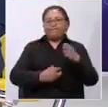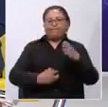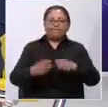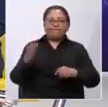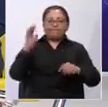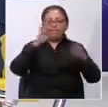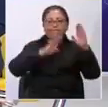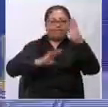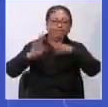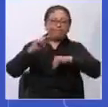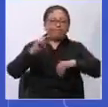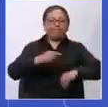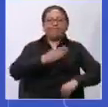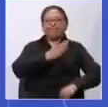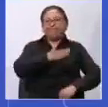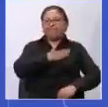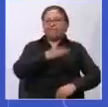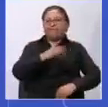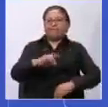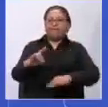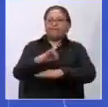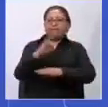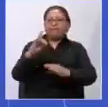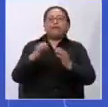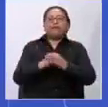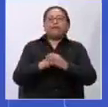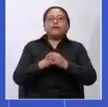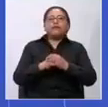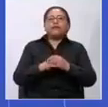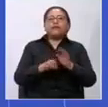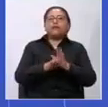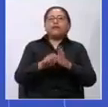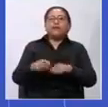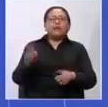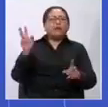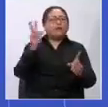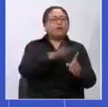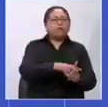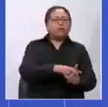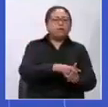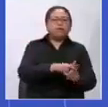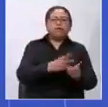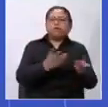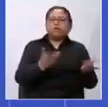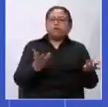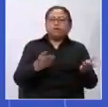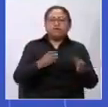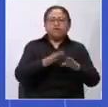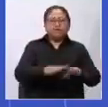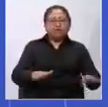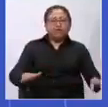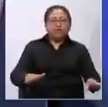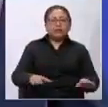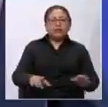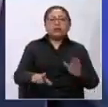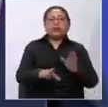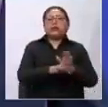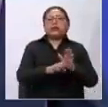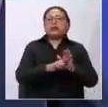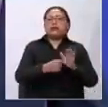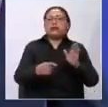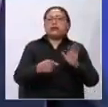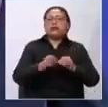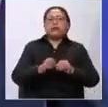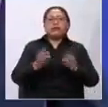lamentables en nuestro país. Solamente en el caso de violaciones, la Fiscalía General del Estado